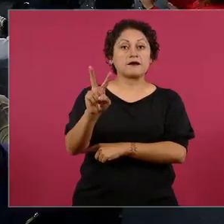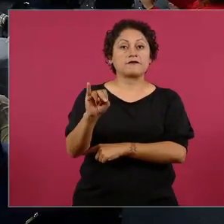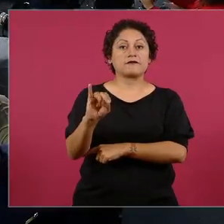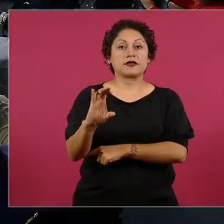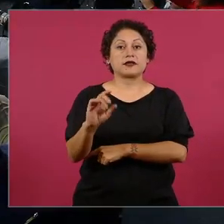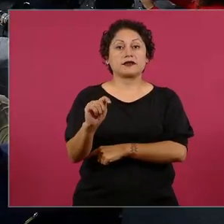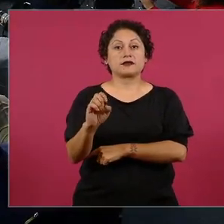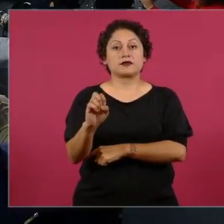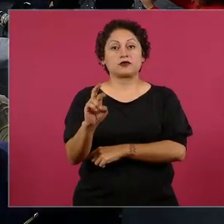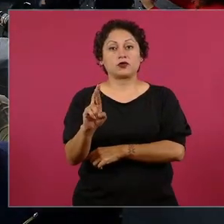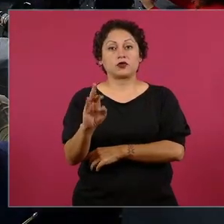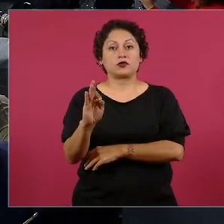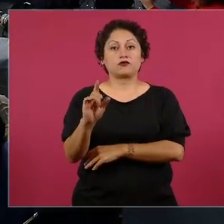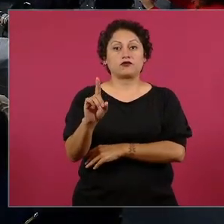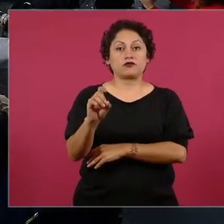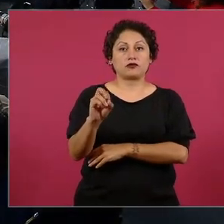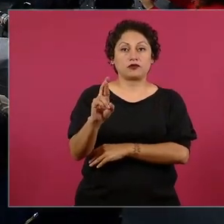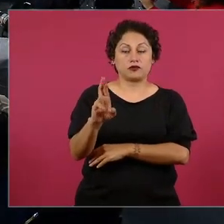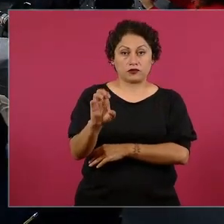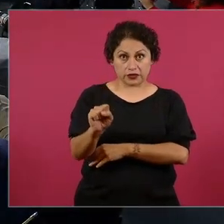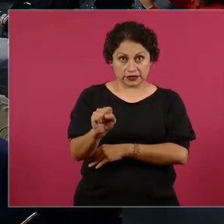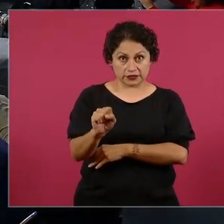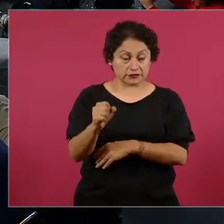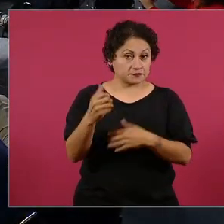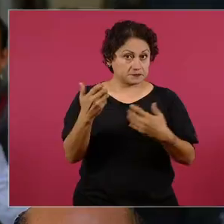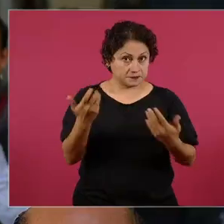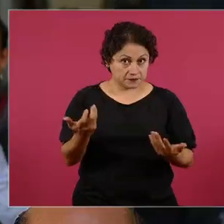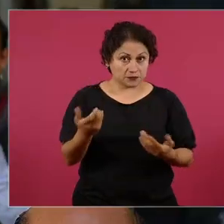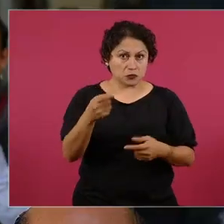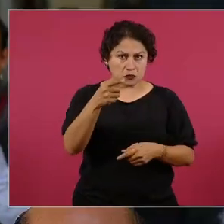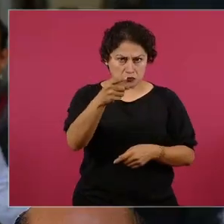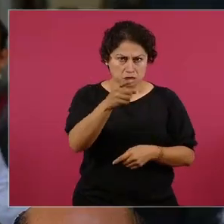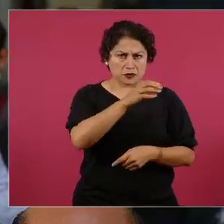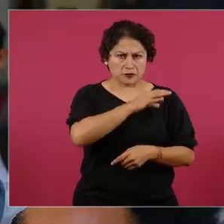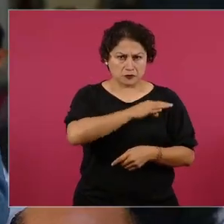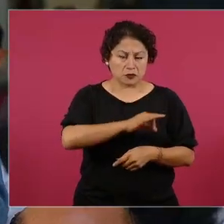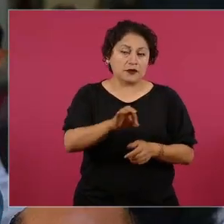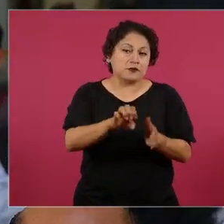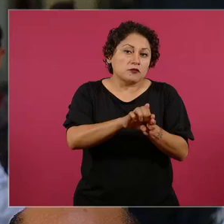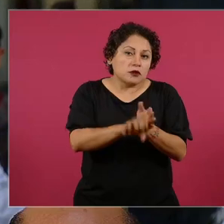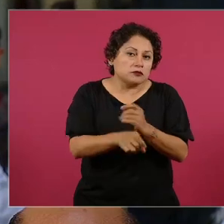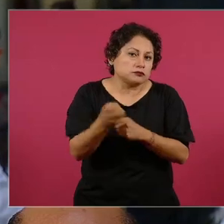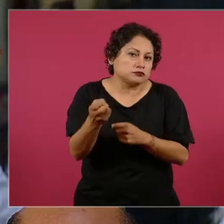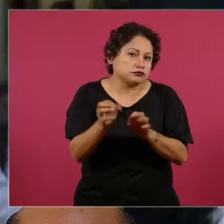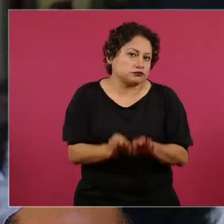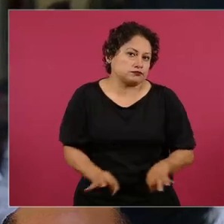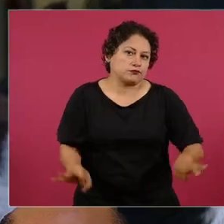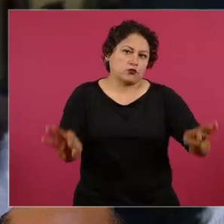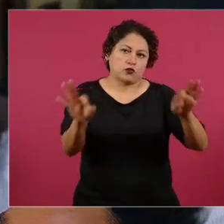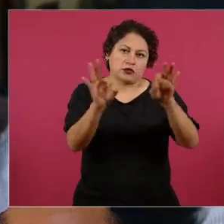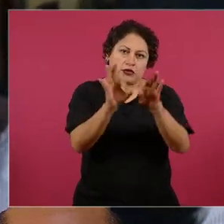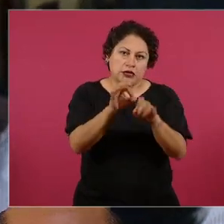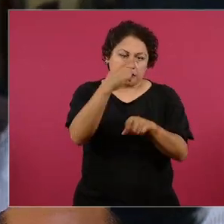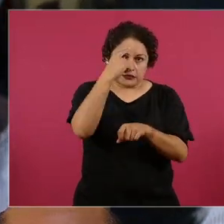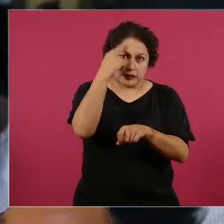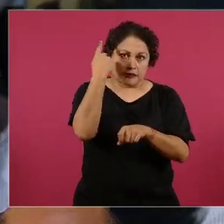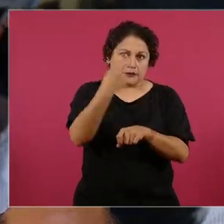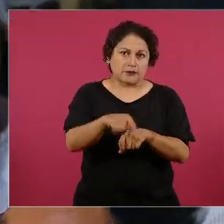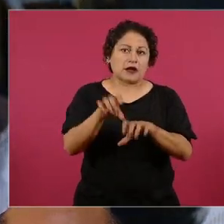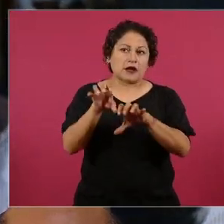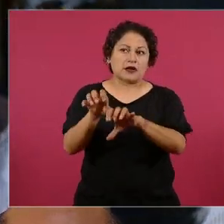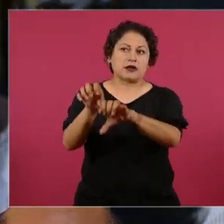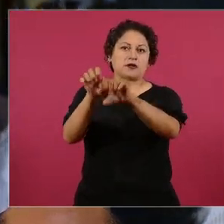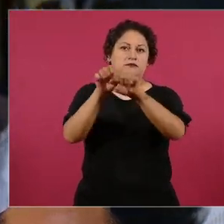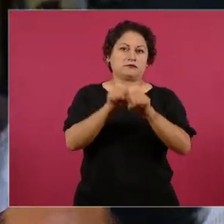pudiera el Poder Judicial, dada la importancia de este caso, trabajar y hacer justicia para miles de exferrocarrileros a quienes Víctor